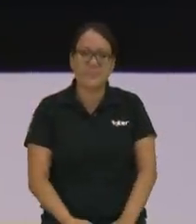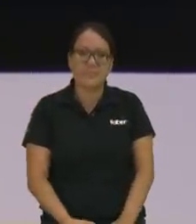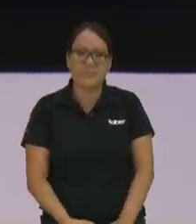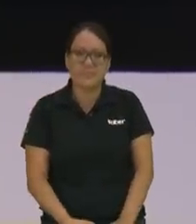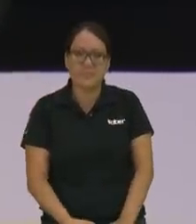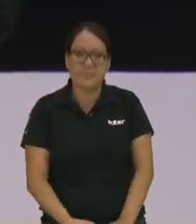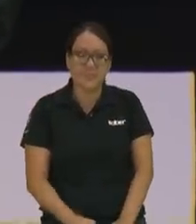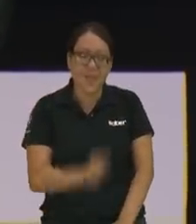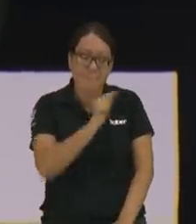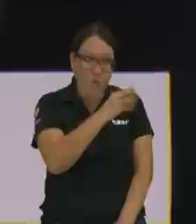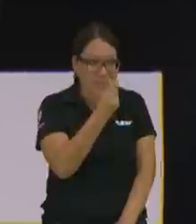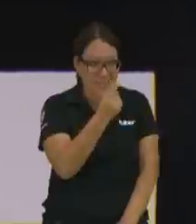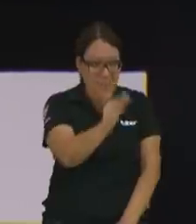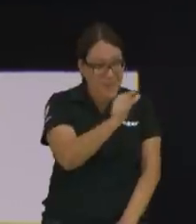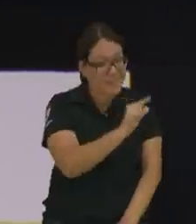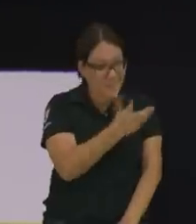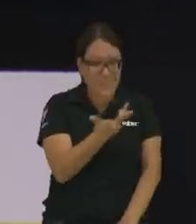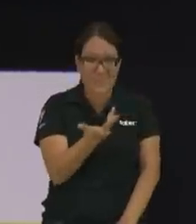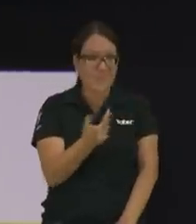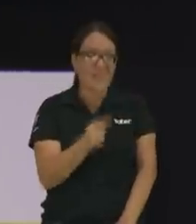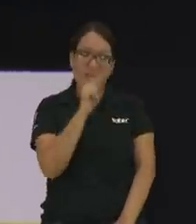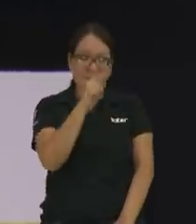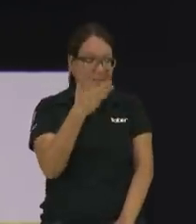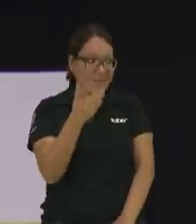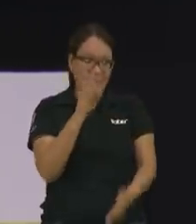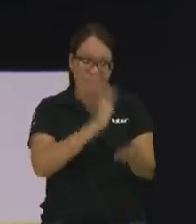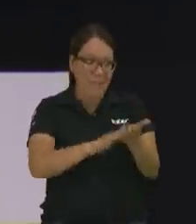no le prestes dinero es macaco